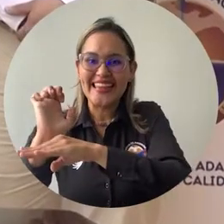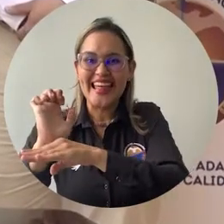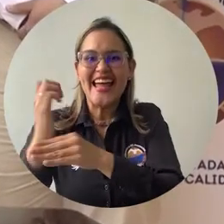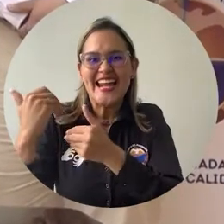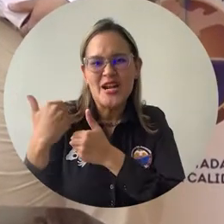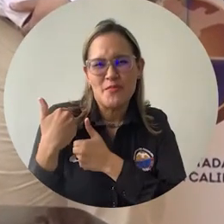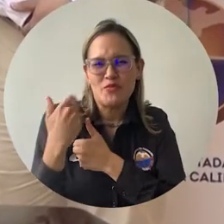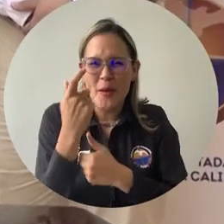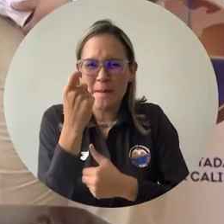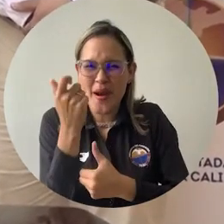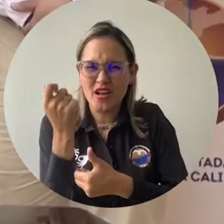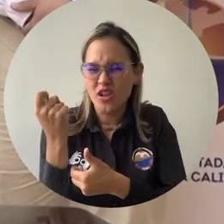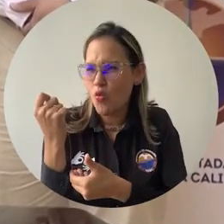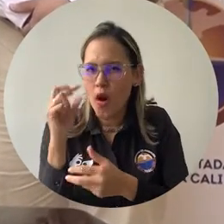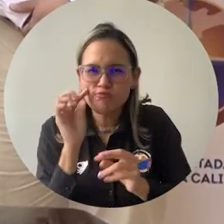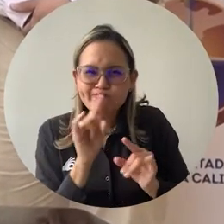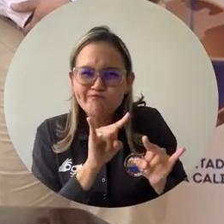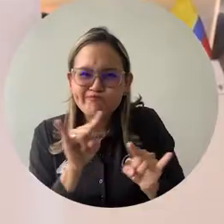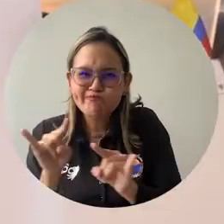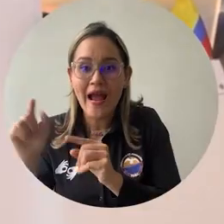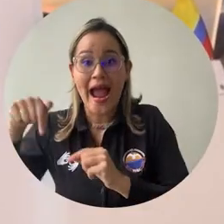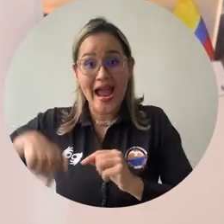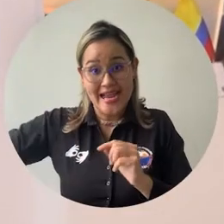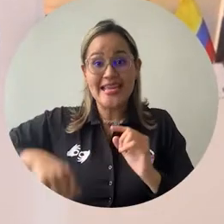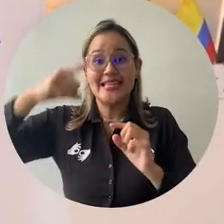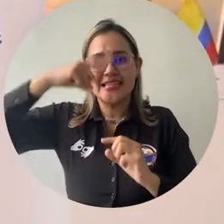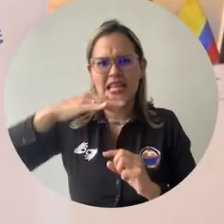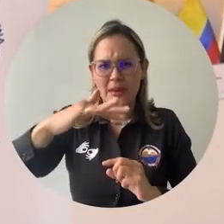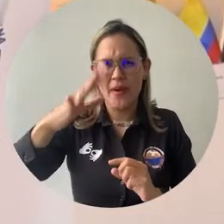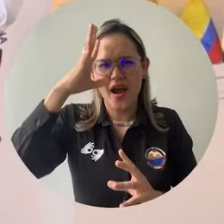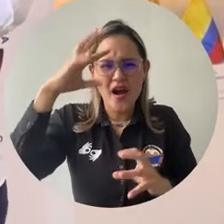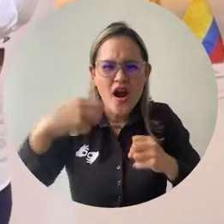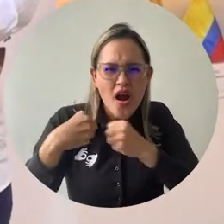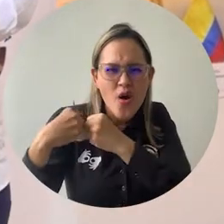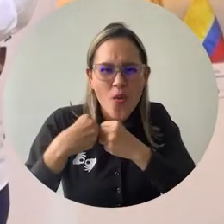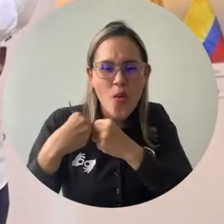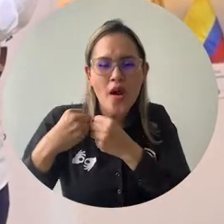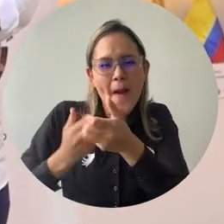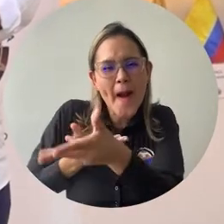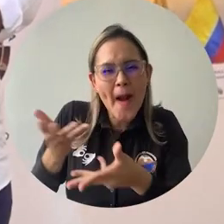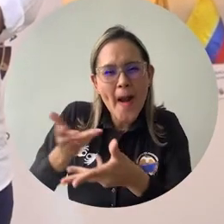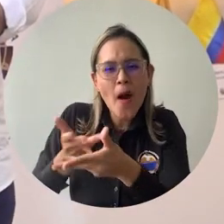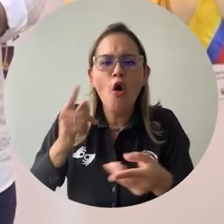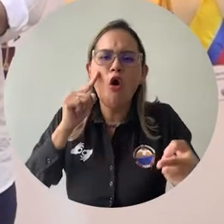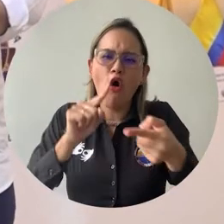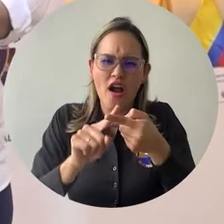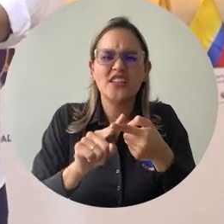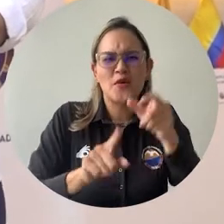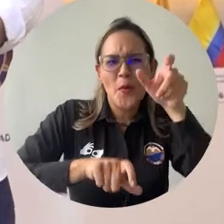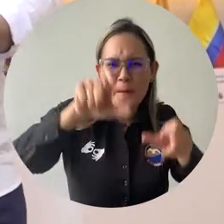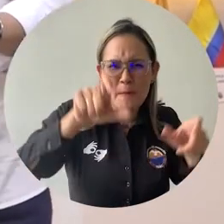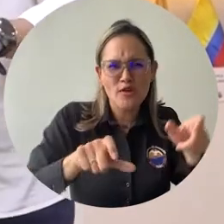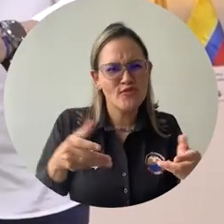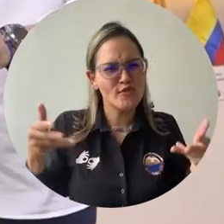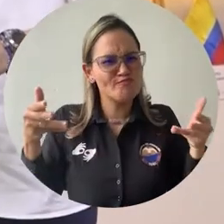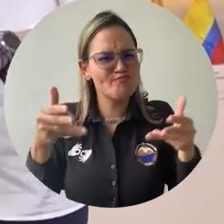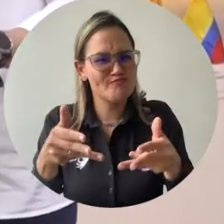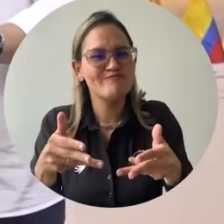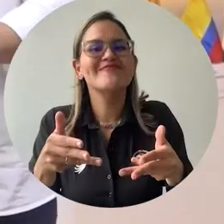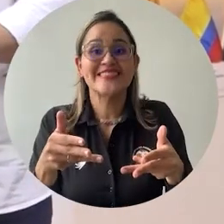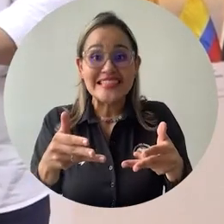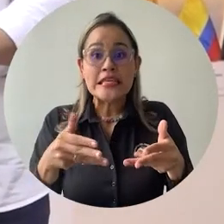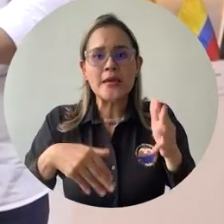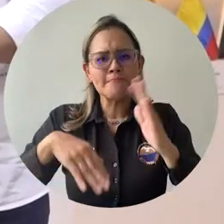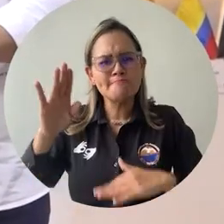Magdalena y la Contraloría Distrital de Santa Marta establecieron un convenio de cooperación a beneficio de la ciudadanía y las instituciones del Estado. Un hecho que